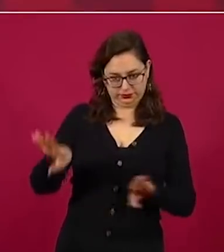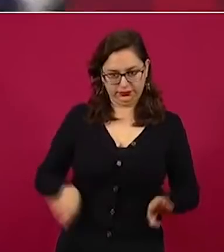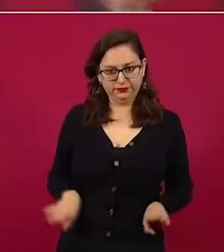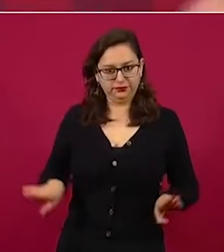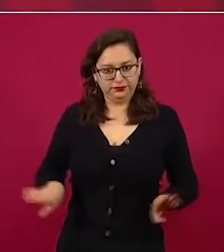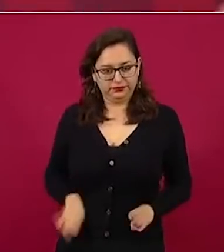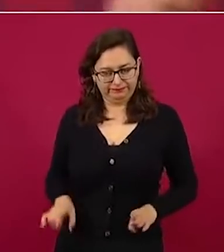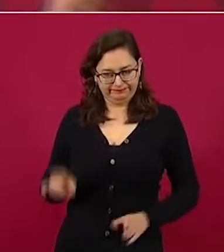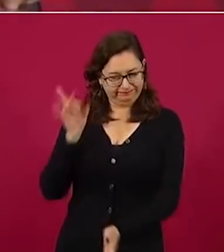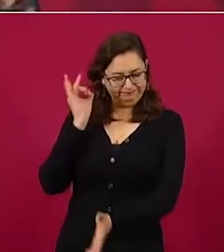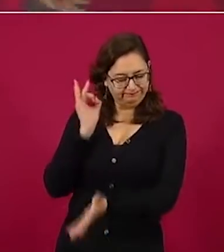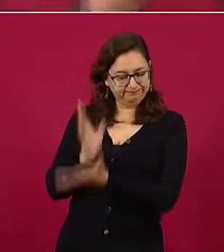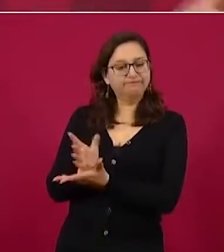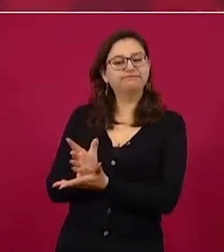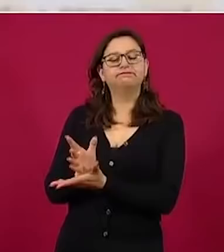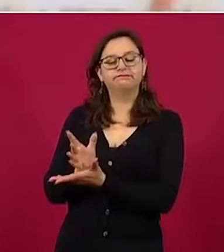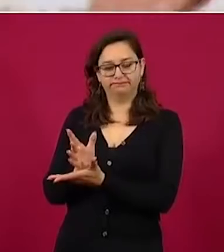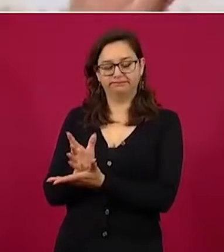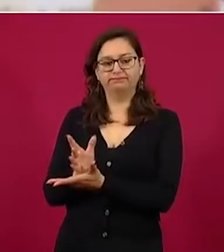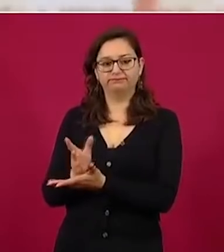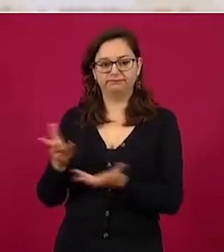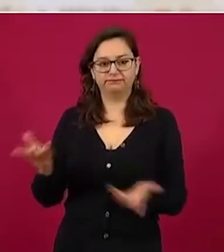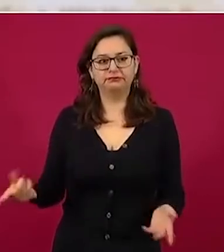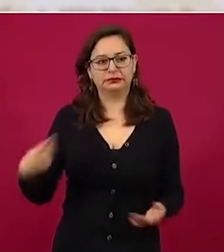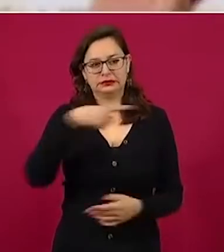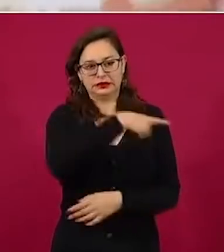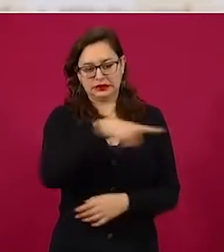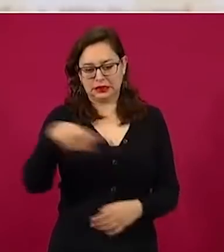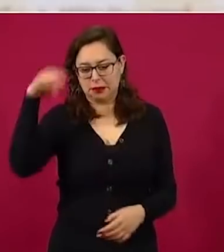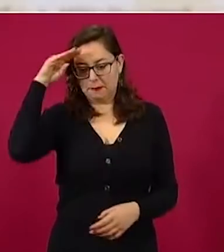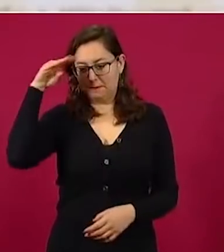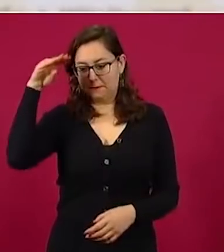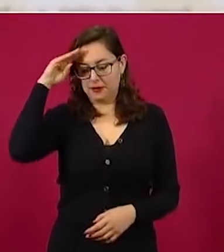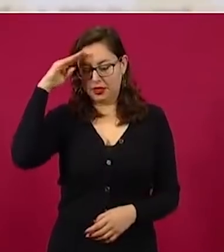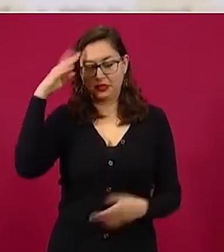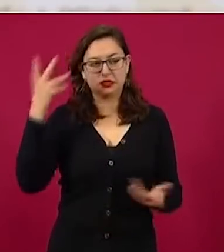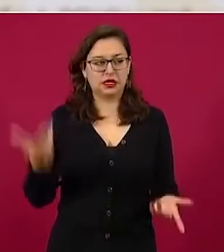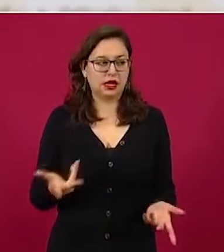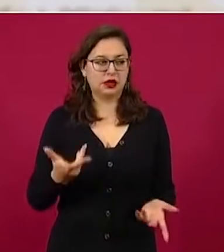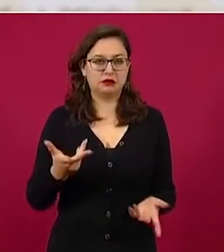pues que no estén pensando en una persona así.